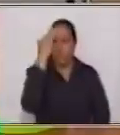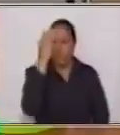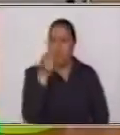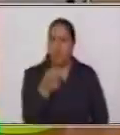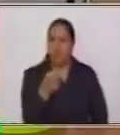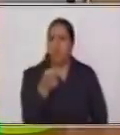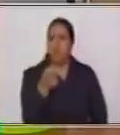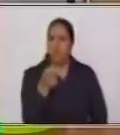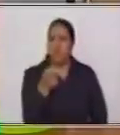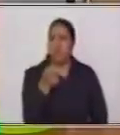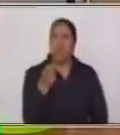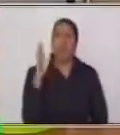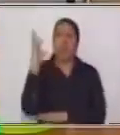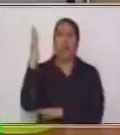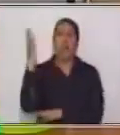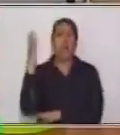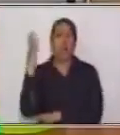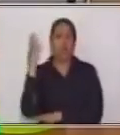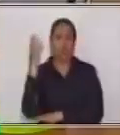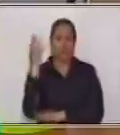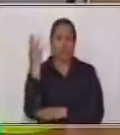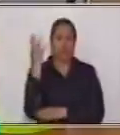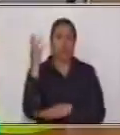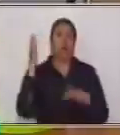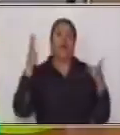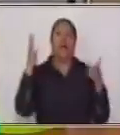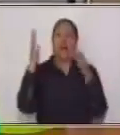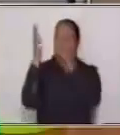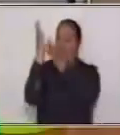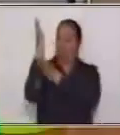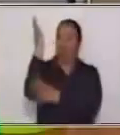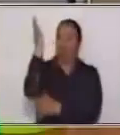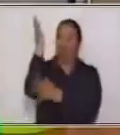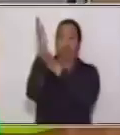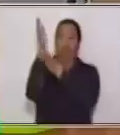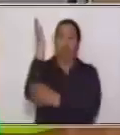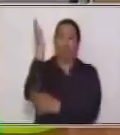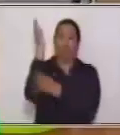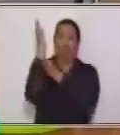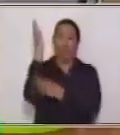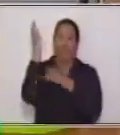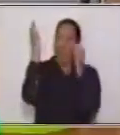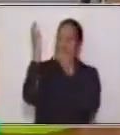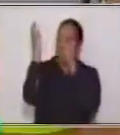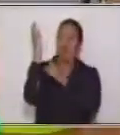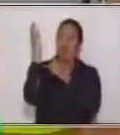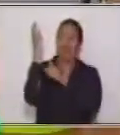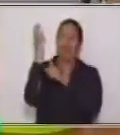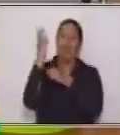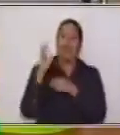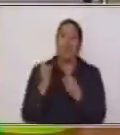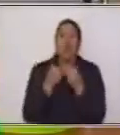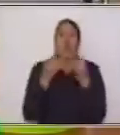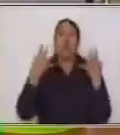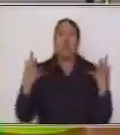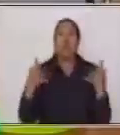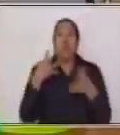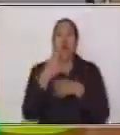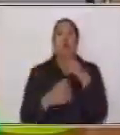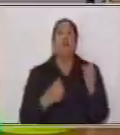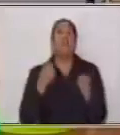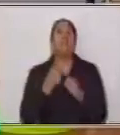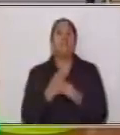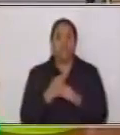Que los árboles en su tronco se ve en la cantidad de años que tienen.